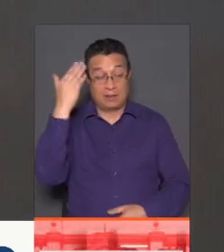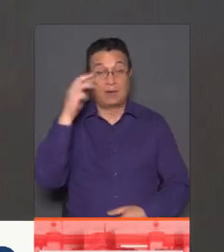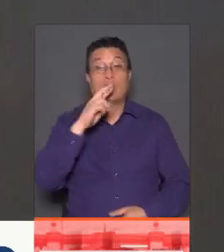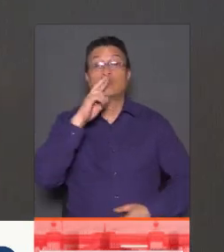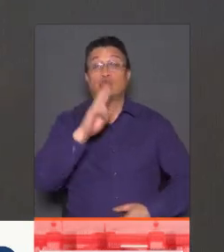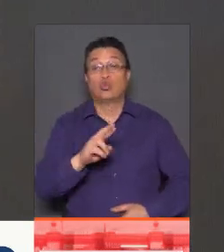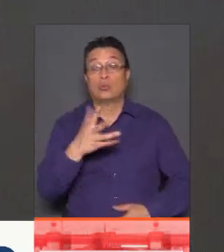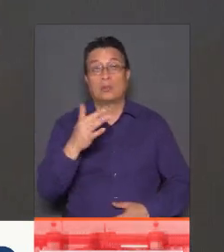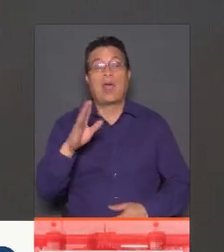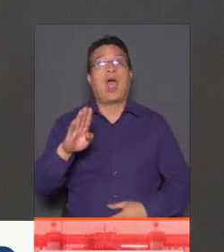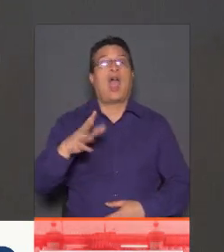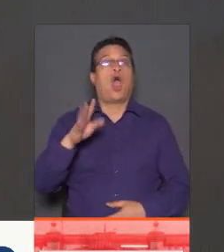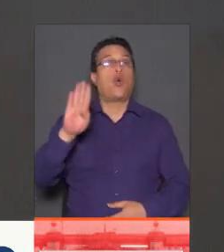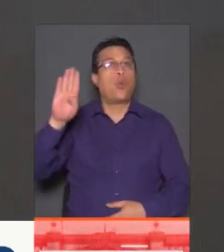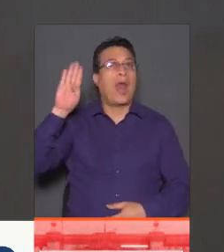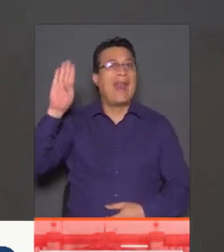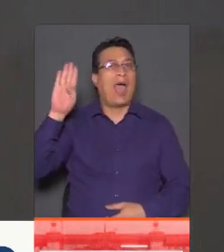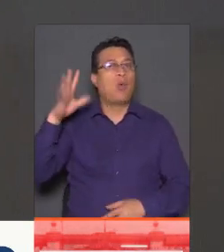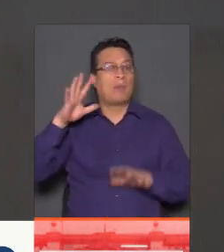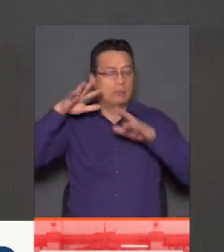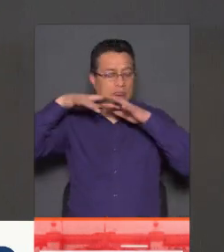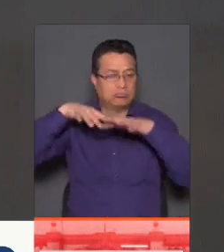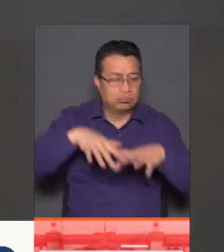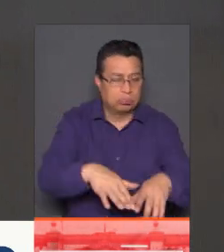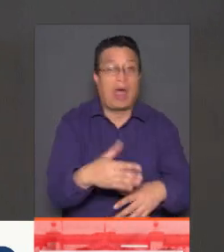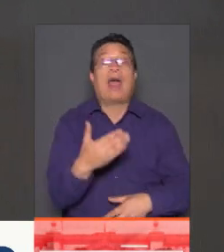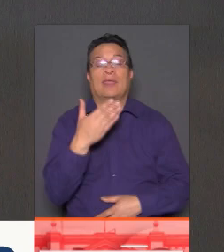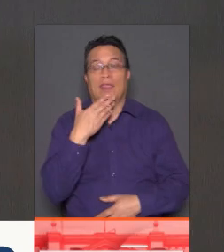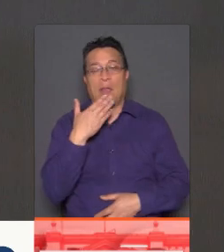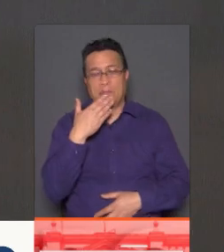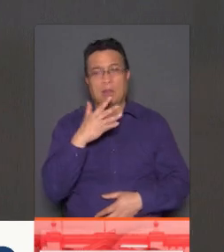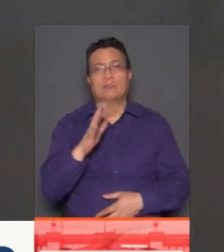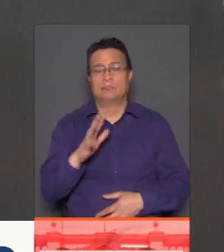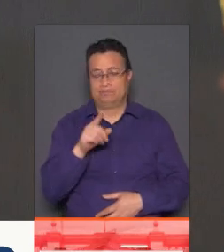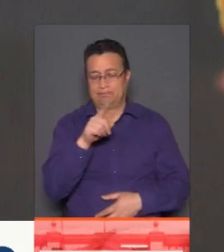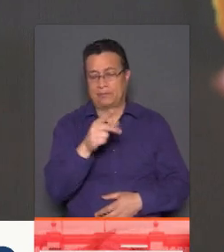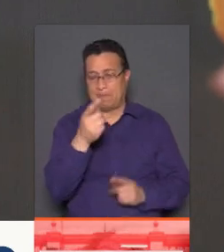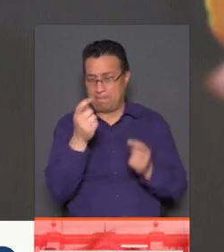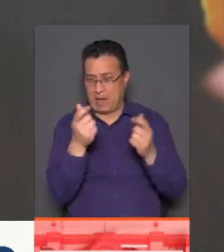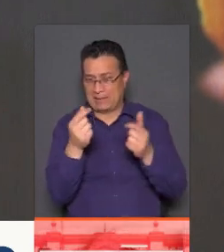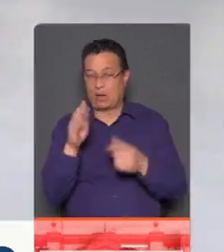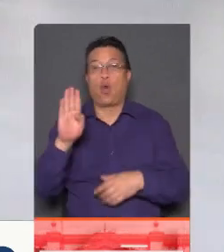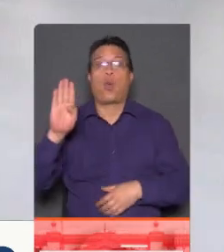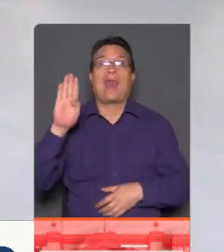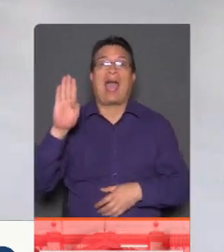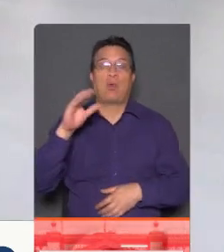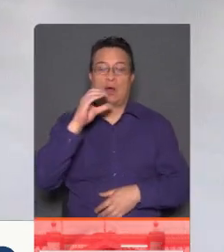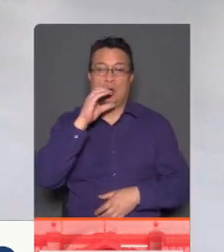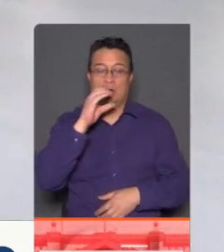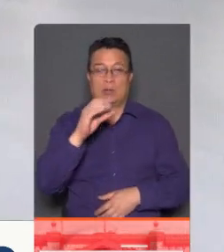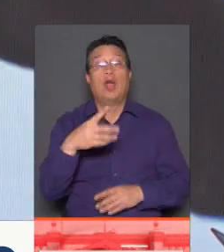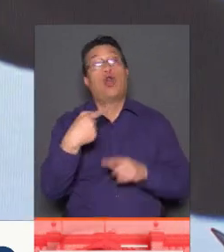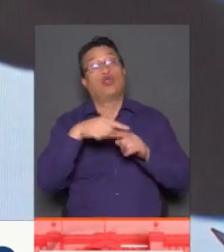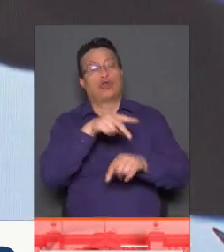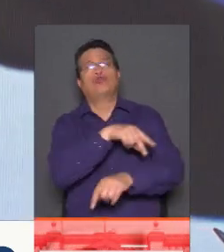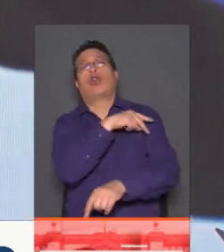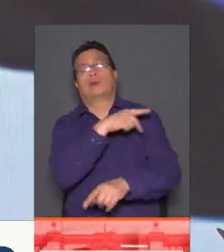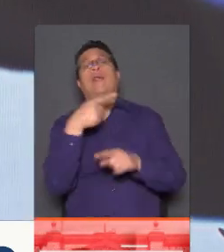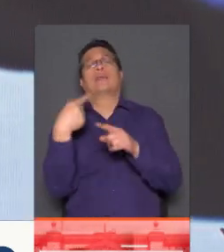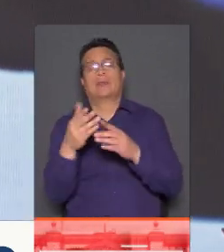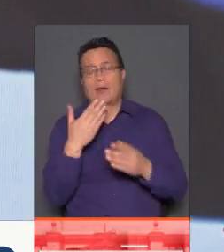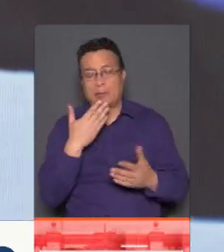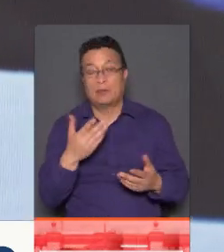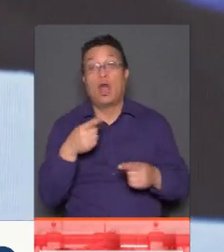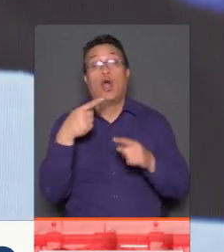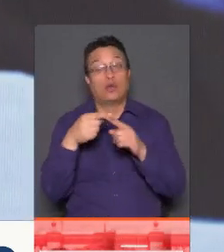no sé si fue en Curanilago, en un derrumbe también. Lo mismo. También le... Pasó algo parecido. Pasaba algo parecido. Sí, en el norte también. Bueno, uno de los